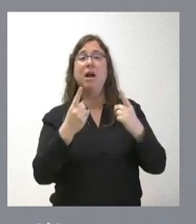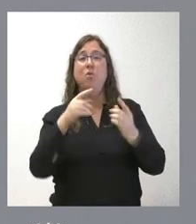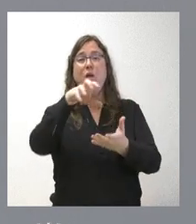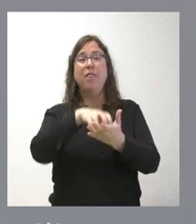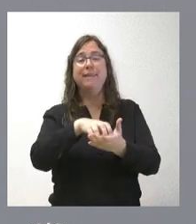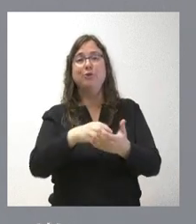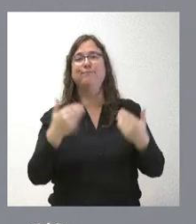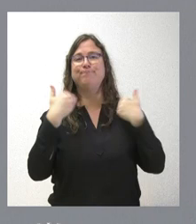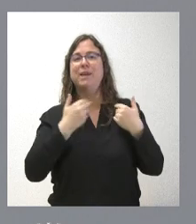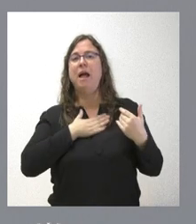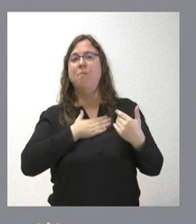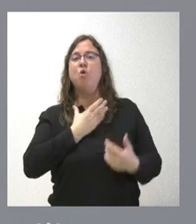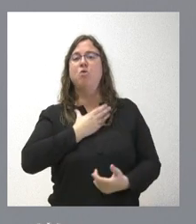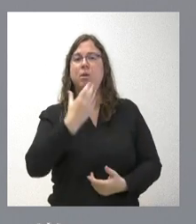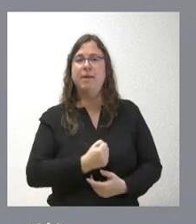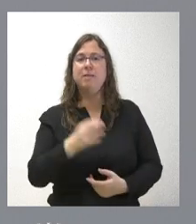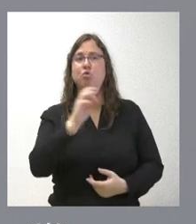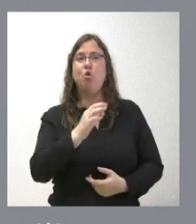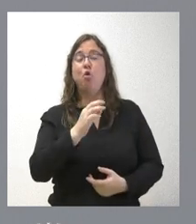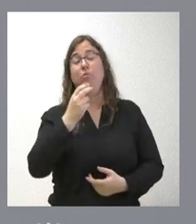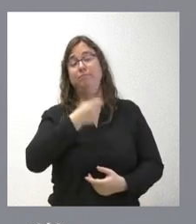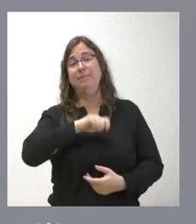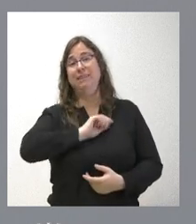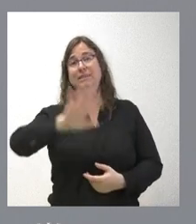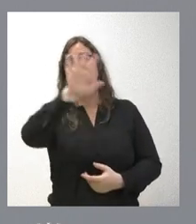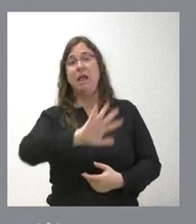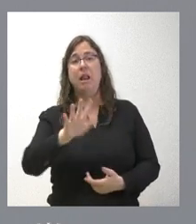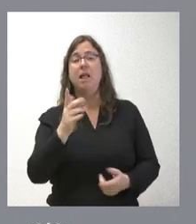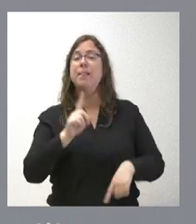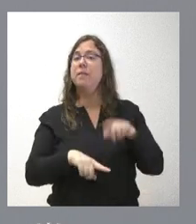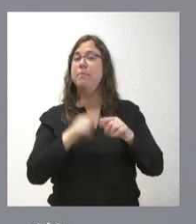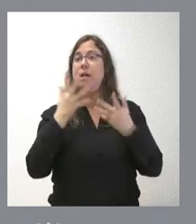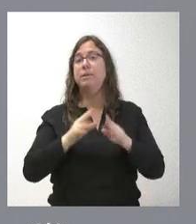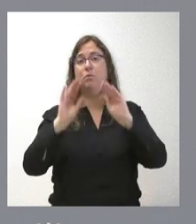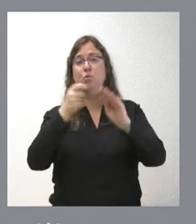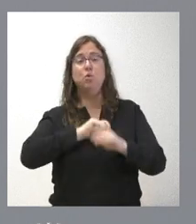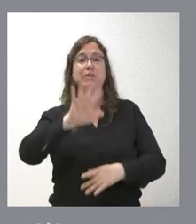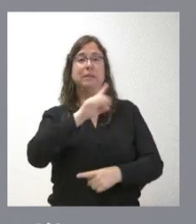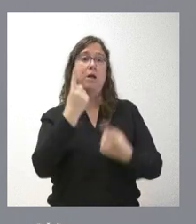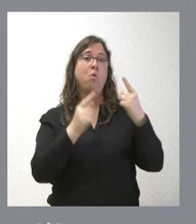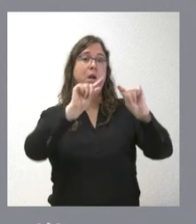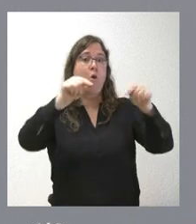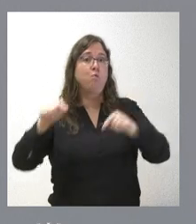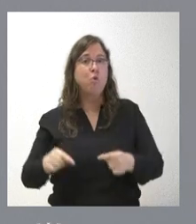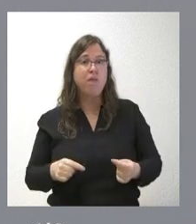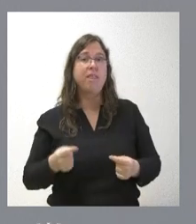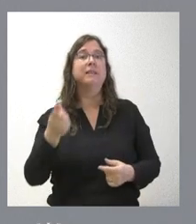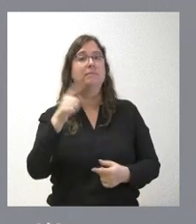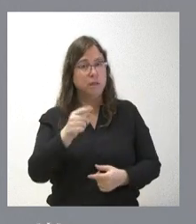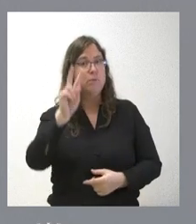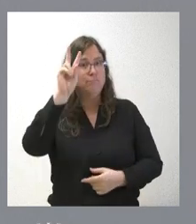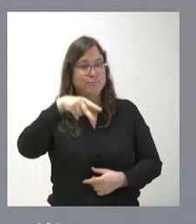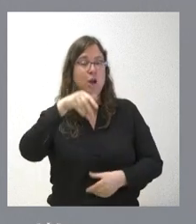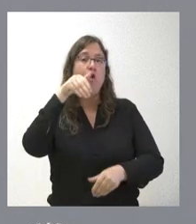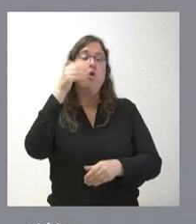municipal o son titularidad del Estado. La propia Administración del Estado en algunas provincias es también colegio electoral